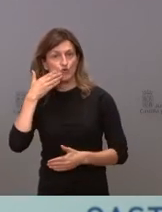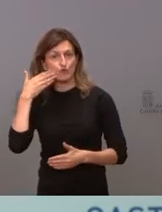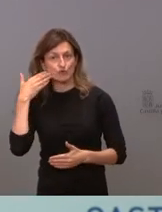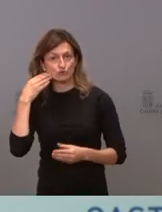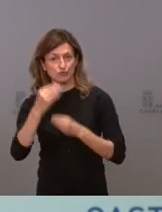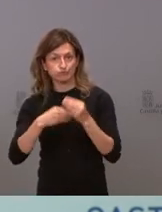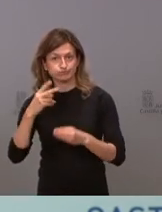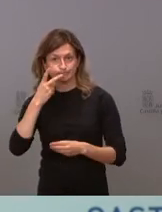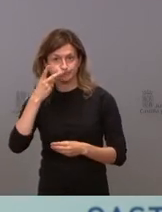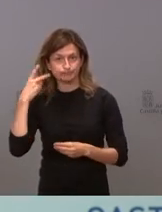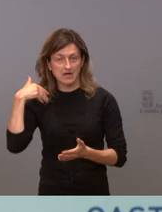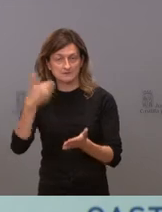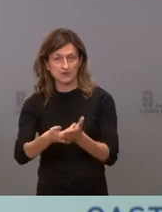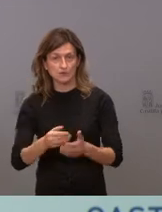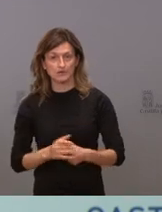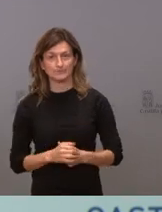realizado durante estos dos años.